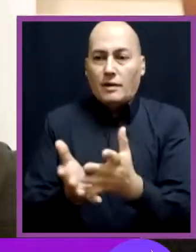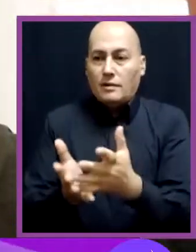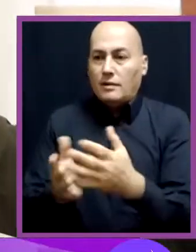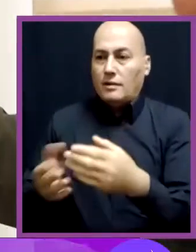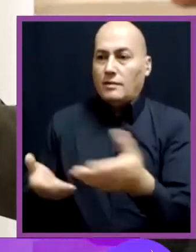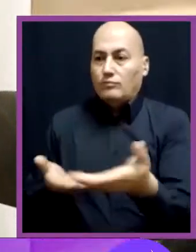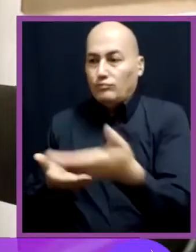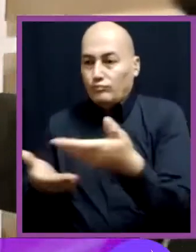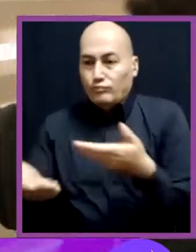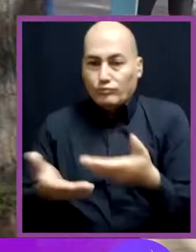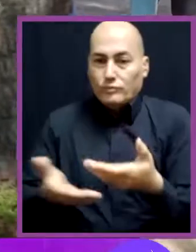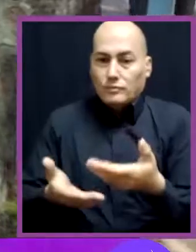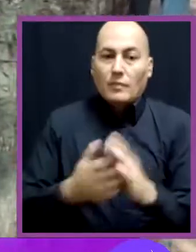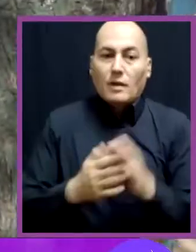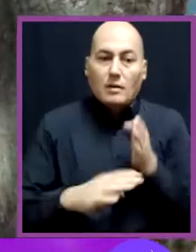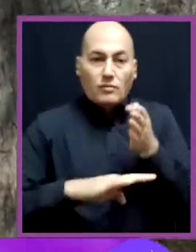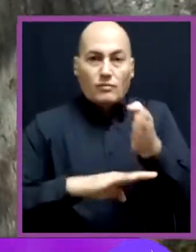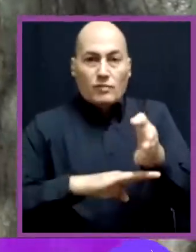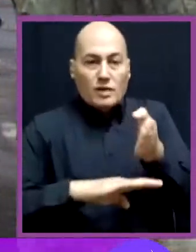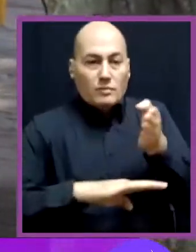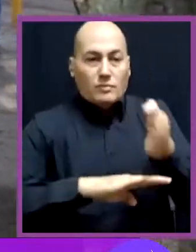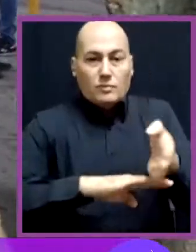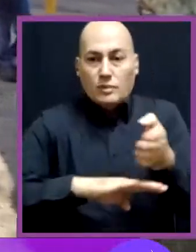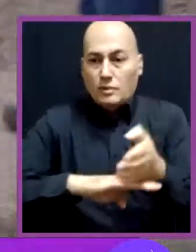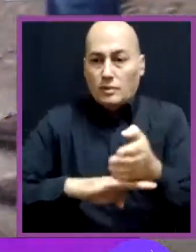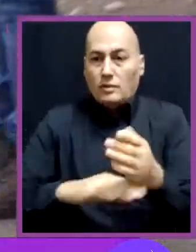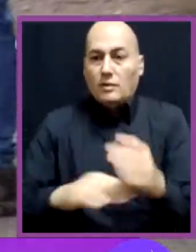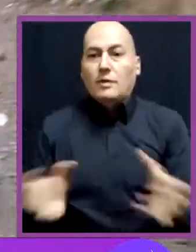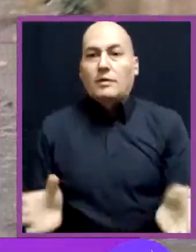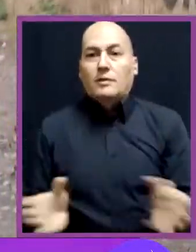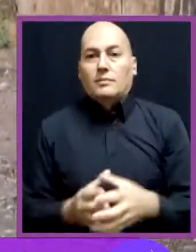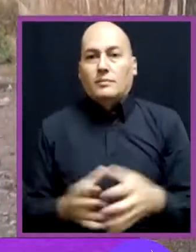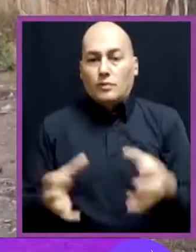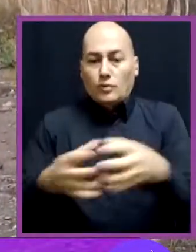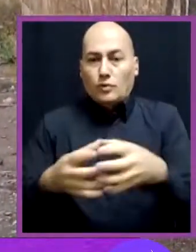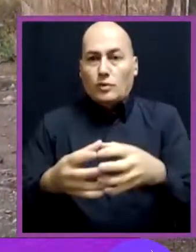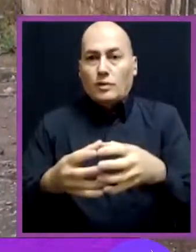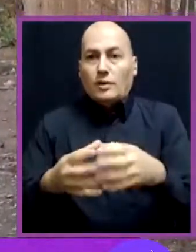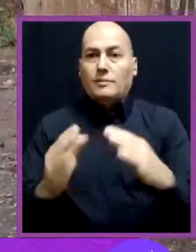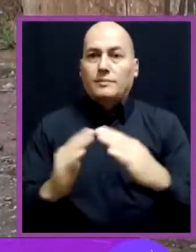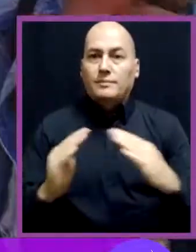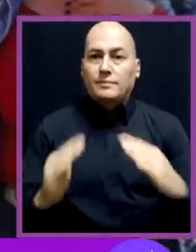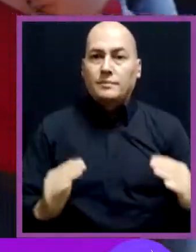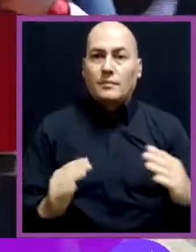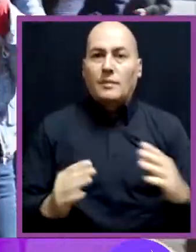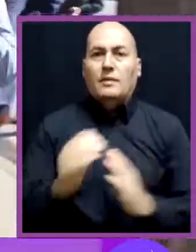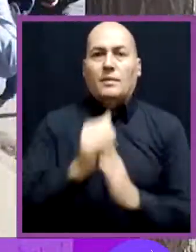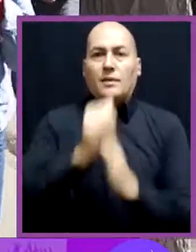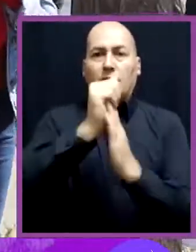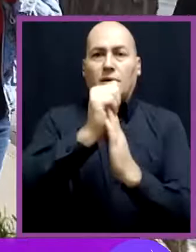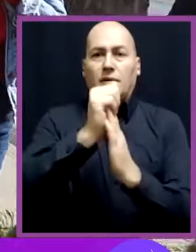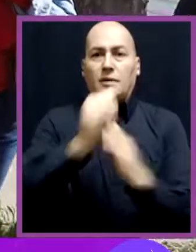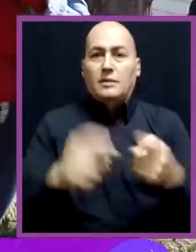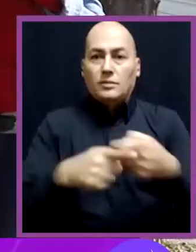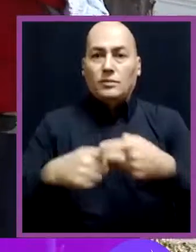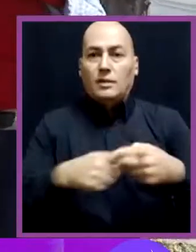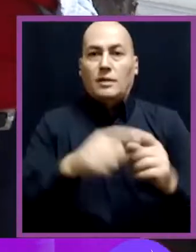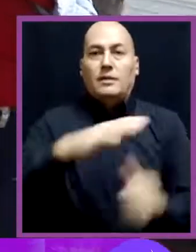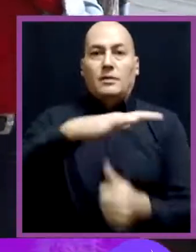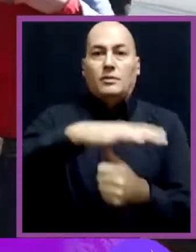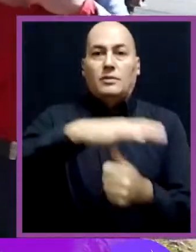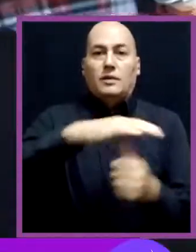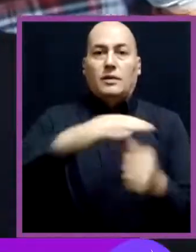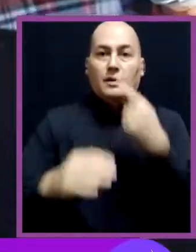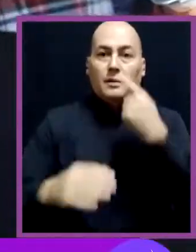del municipio con la comunidad. Se realizaron caminatas exploratorias en compañía de juntas de vecinos, dirigentes y dirigentes sociales,